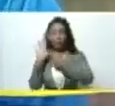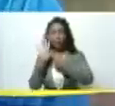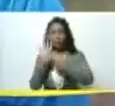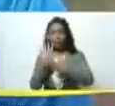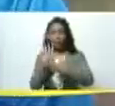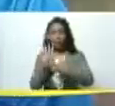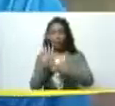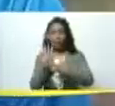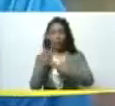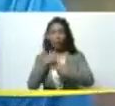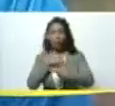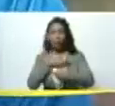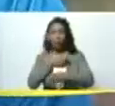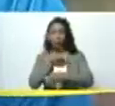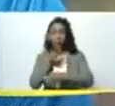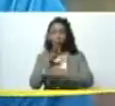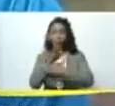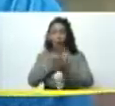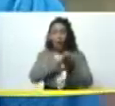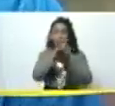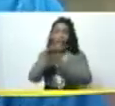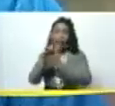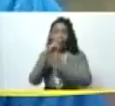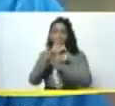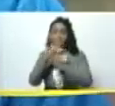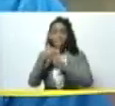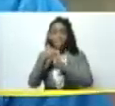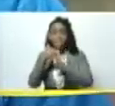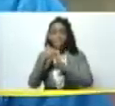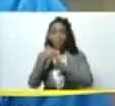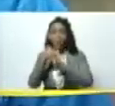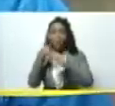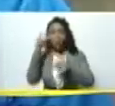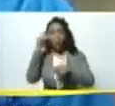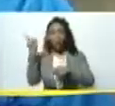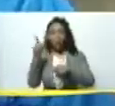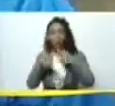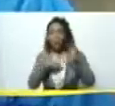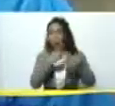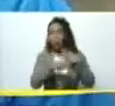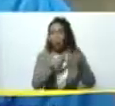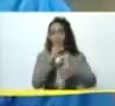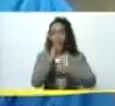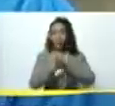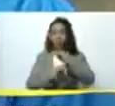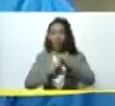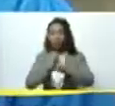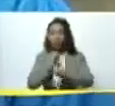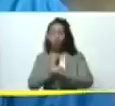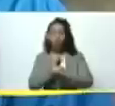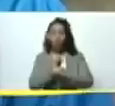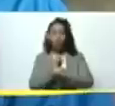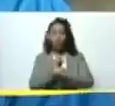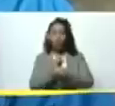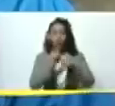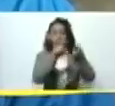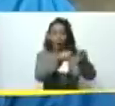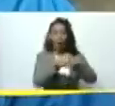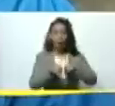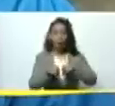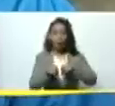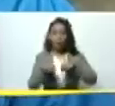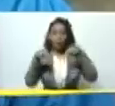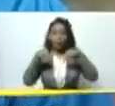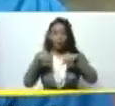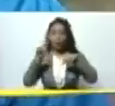estábamos en la gira en el medio oriente que es el proceso de internacionalización de la agricultura y